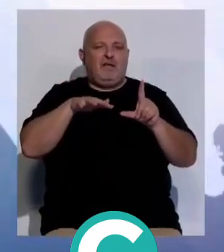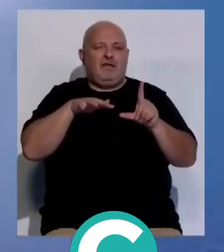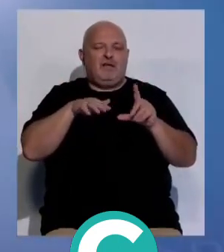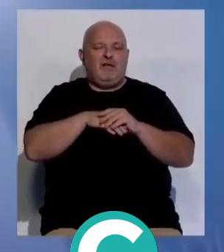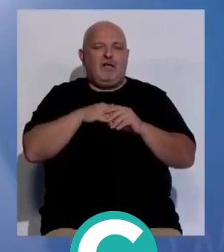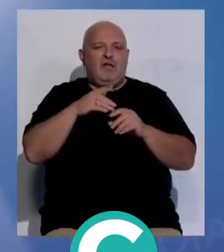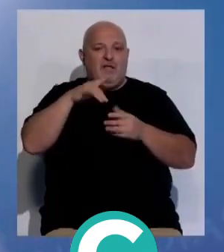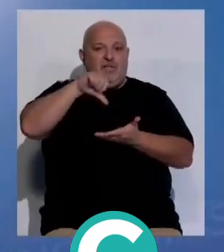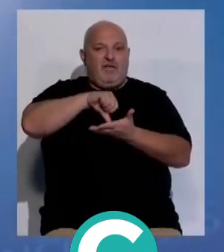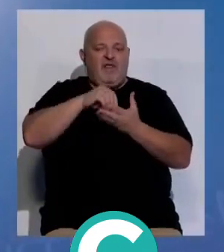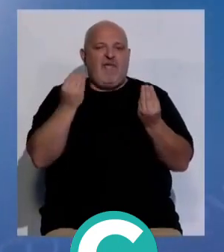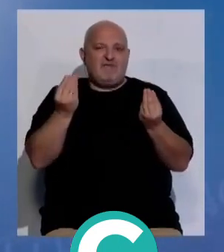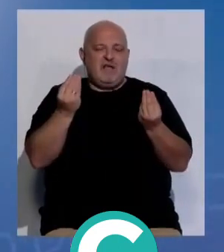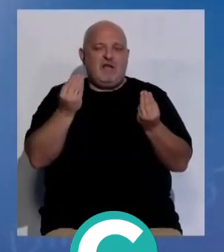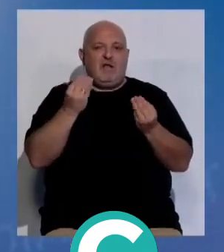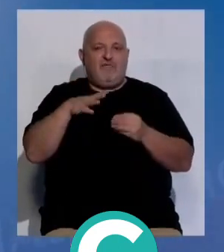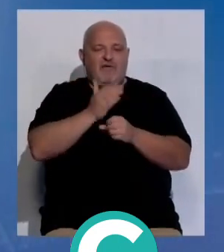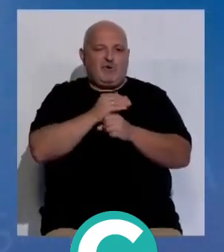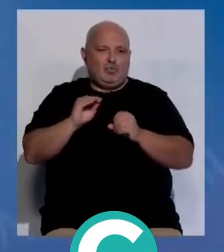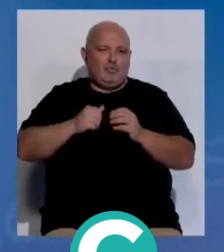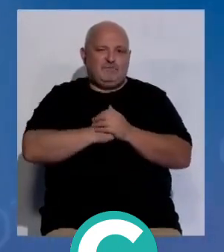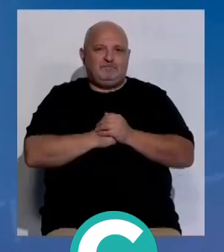el corazón del barrio de la Viña, su barrio.